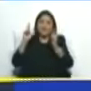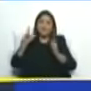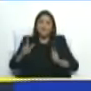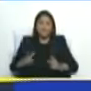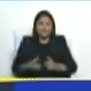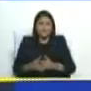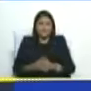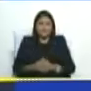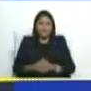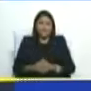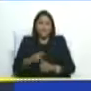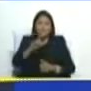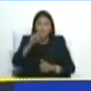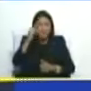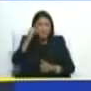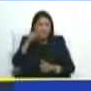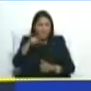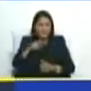y ese mismo día